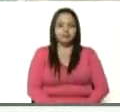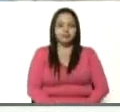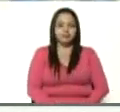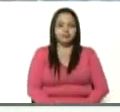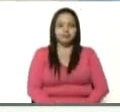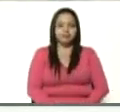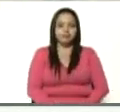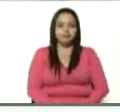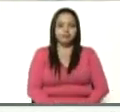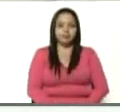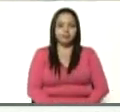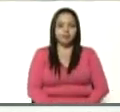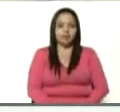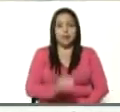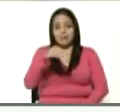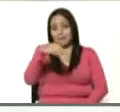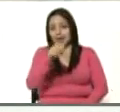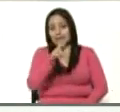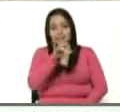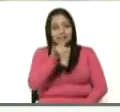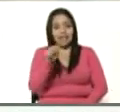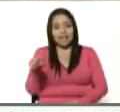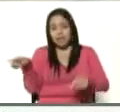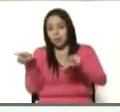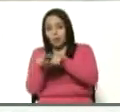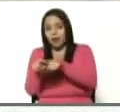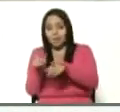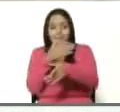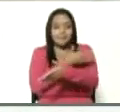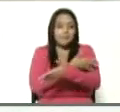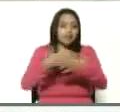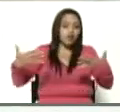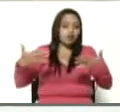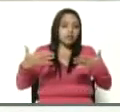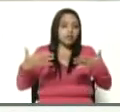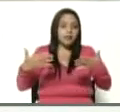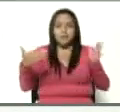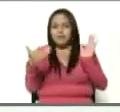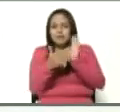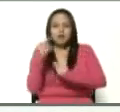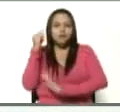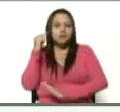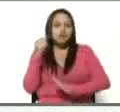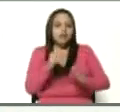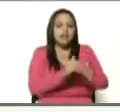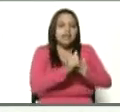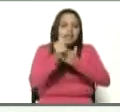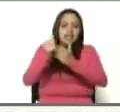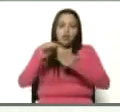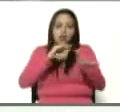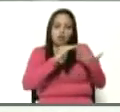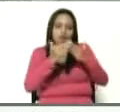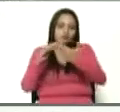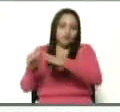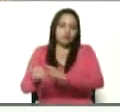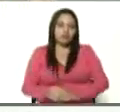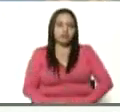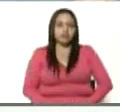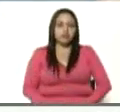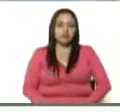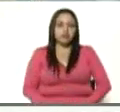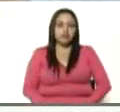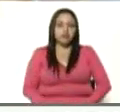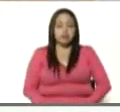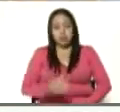Como María, hay miles, millones que están como lideresas de su comunidad, de su consejo